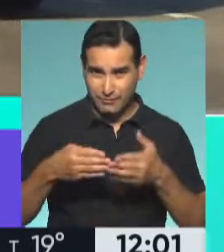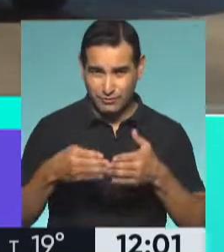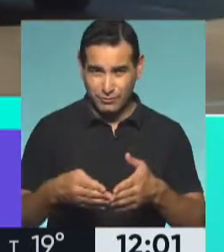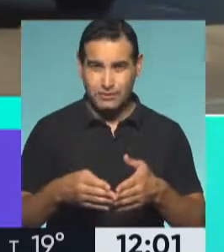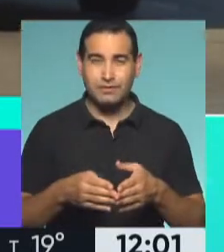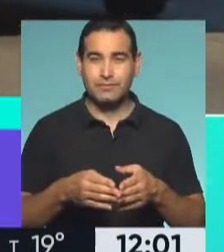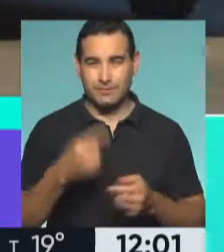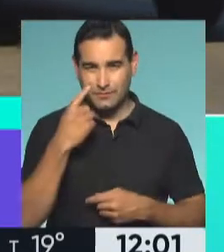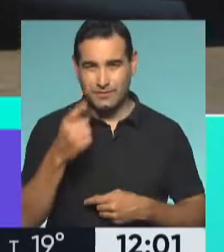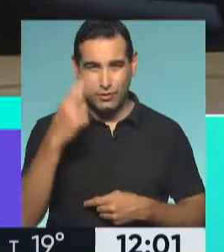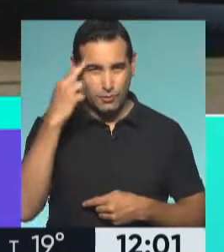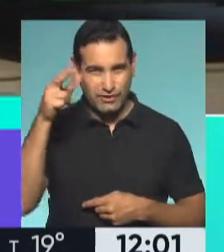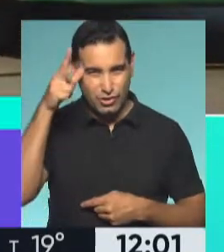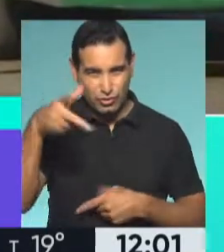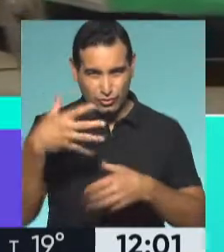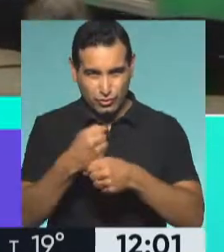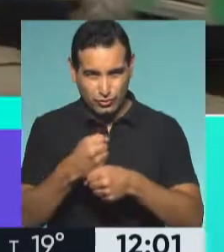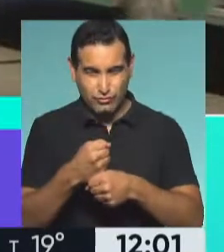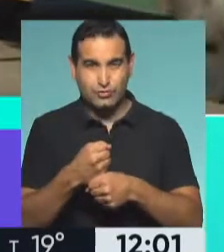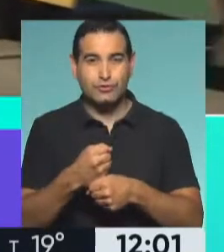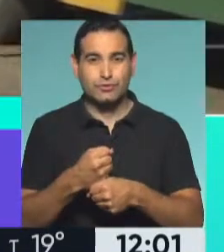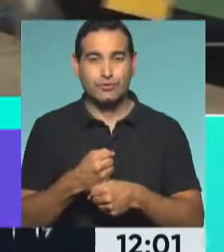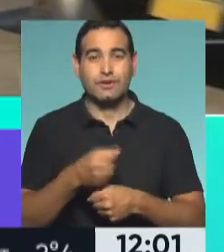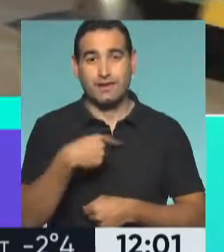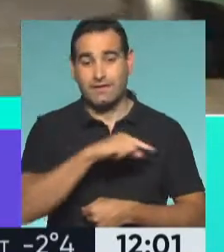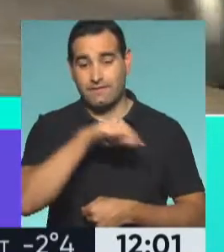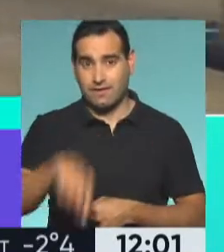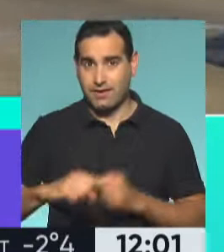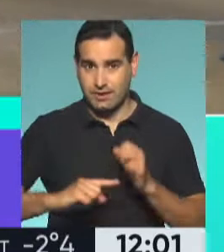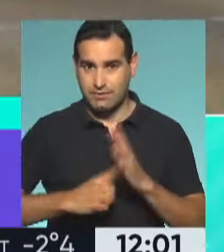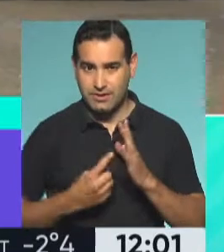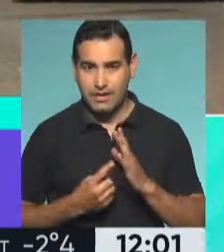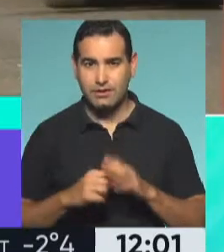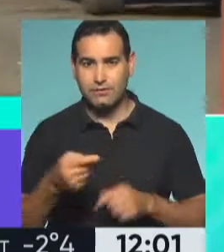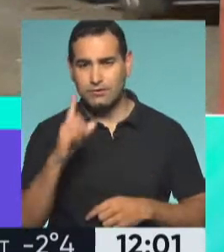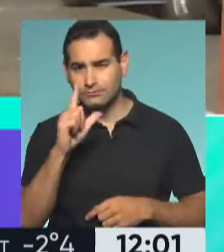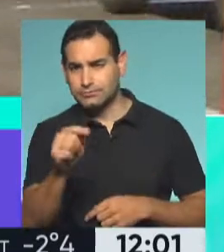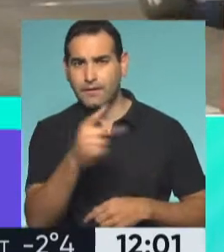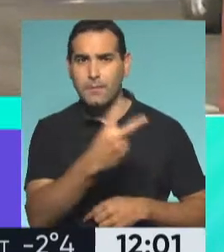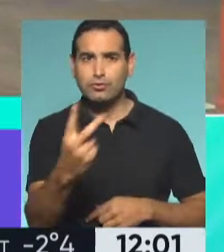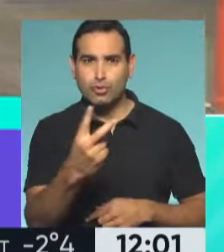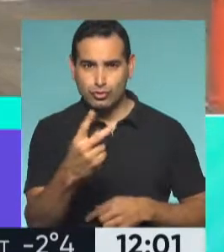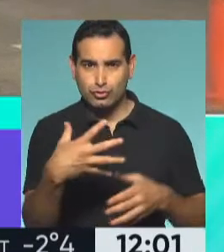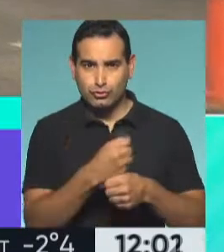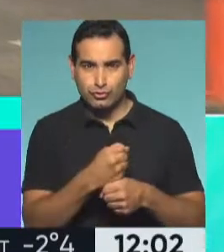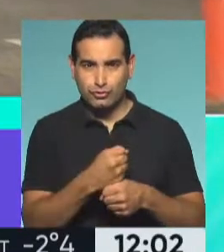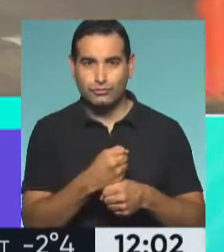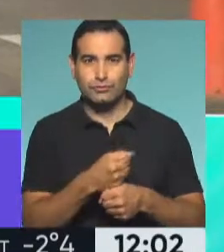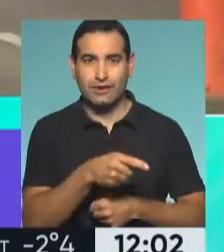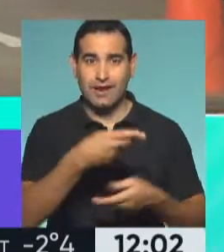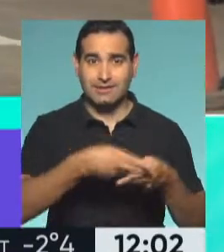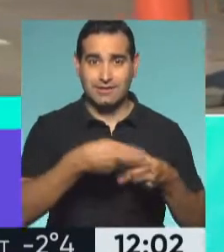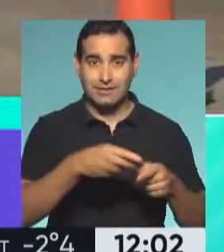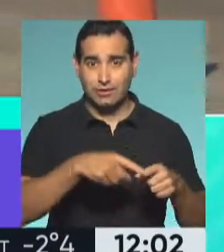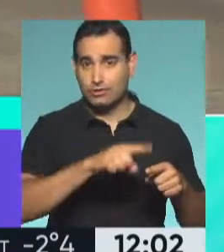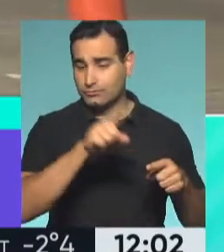también el 98.5, otro clásico de la zona sur que viene hacia la capital federal y allí un poquito más lejos el 22 que une Retiro